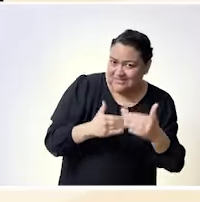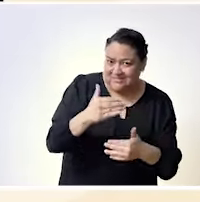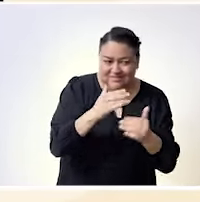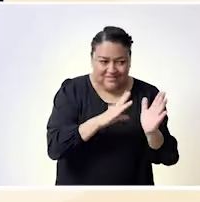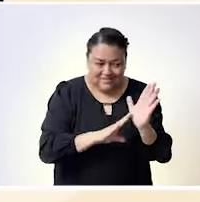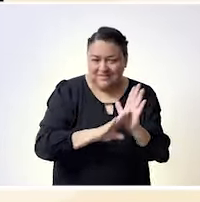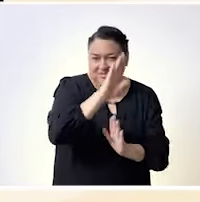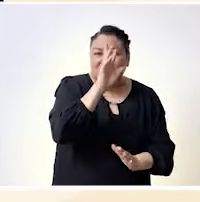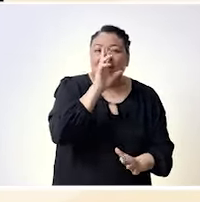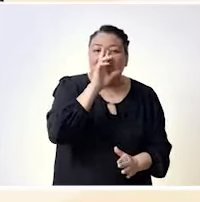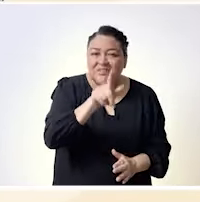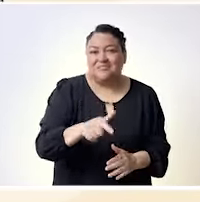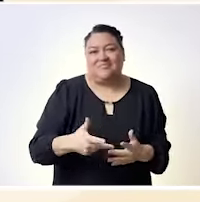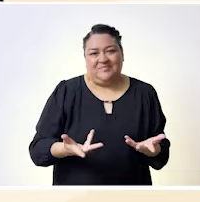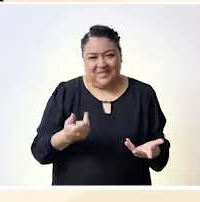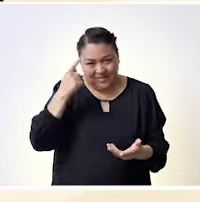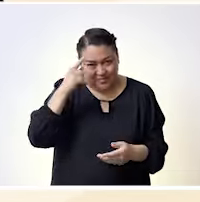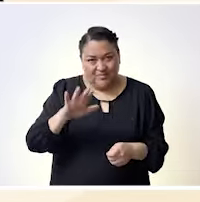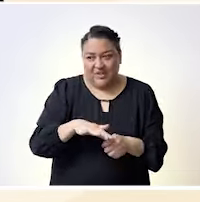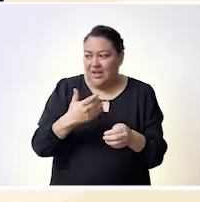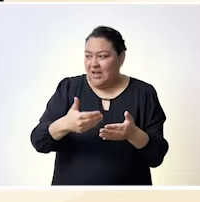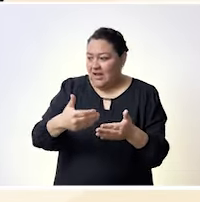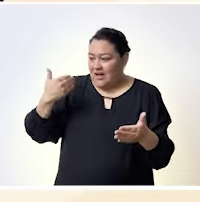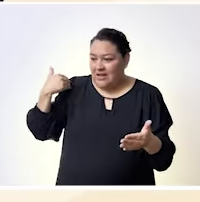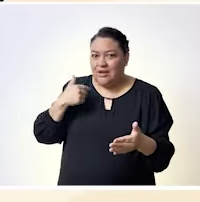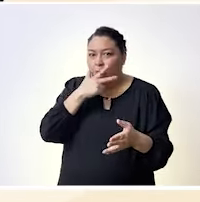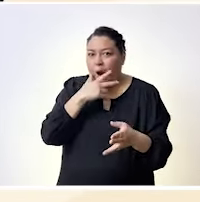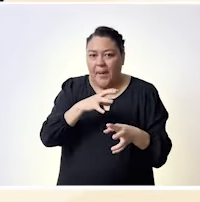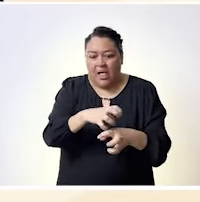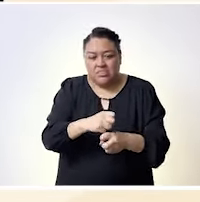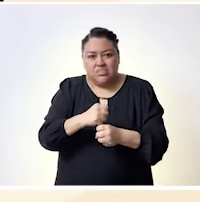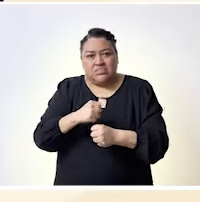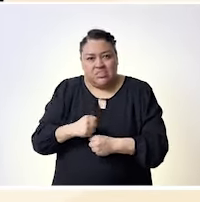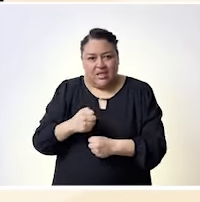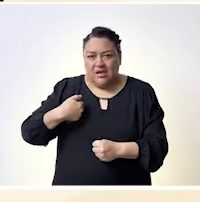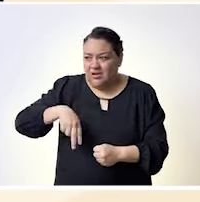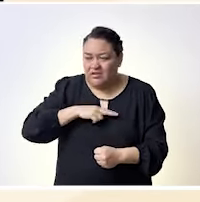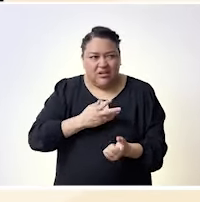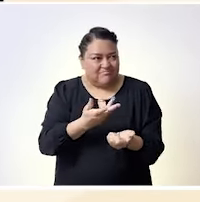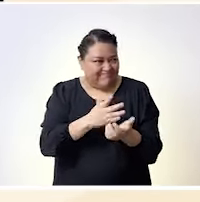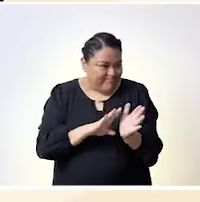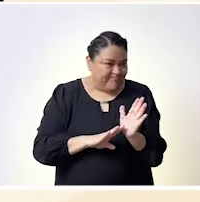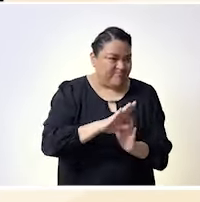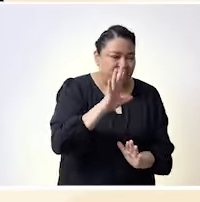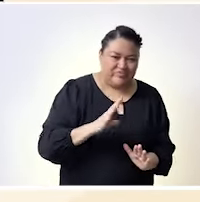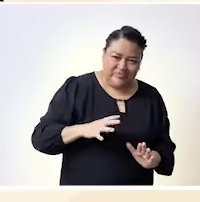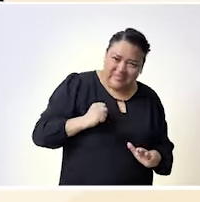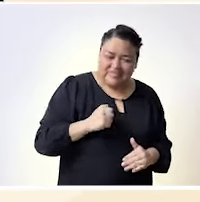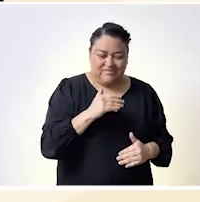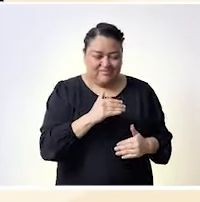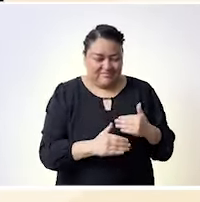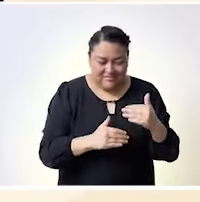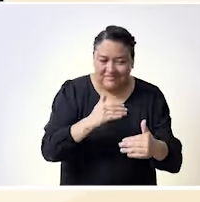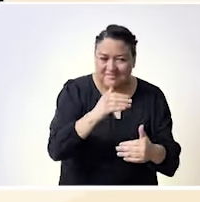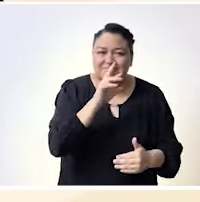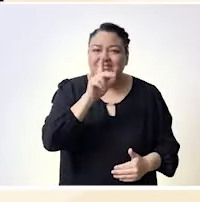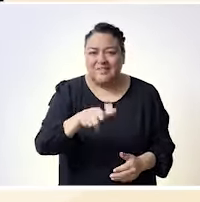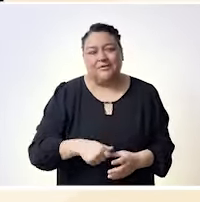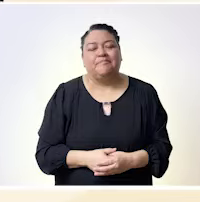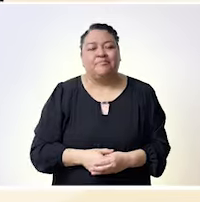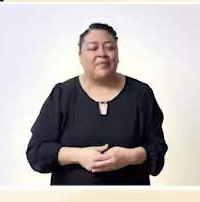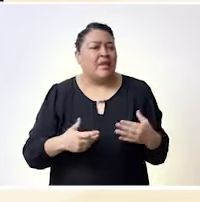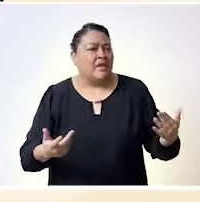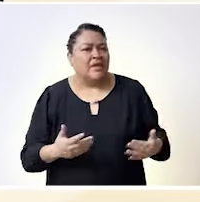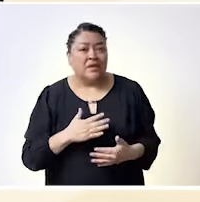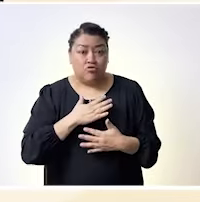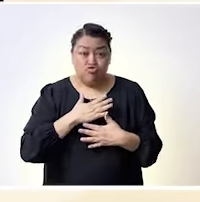y trayendo mensajes algo que me parece muy valioso porque igual hay muchas mujeres a las que no se les permite ni siquiera abrir